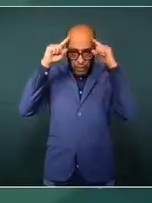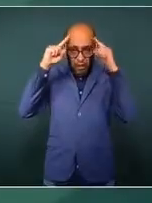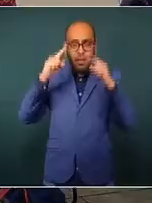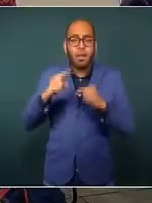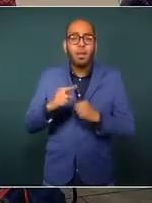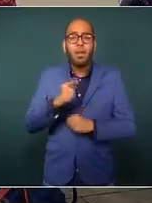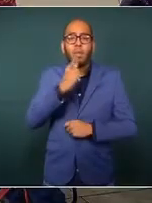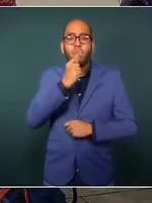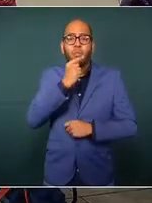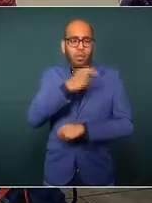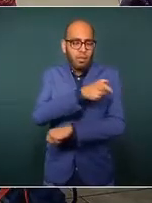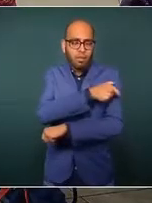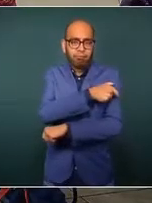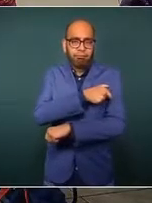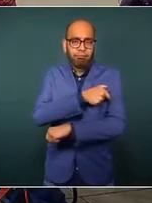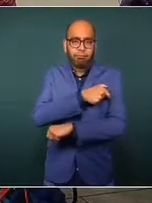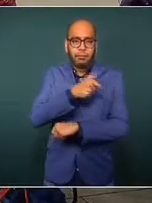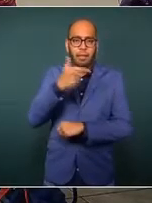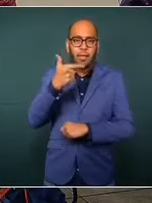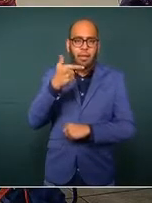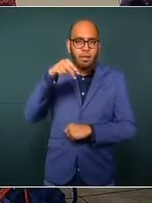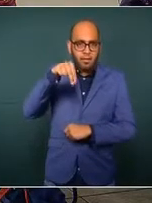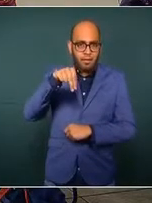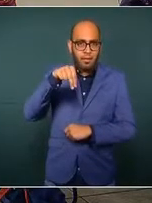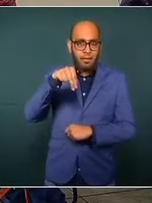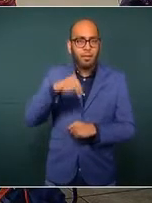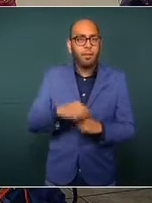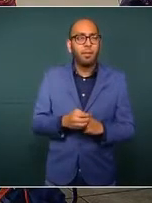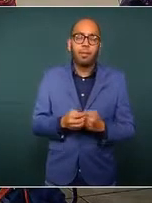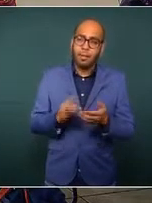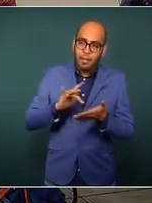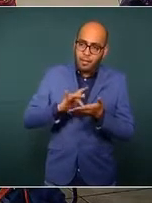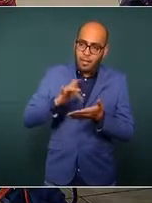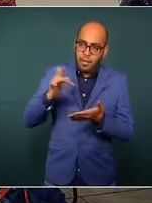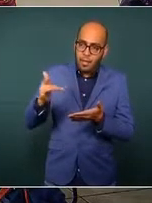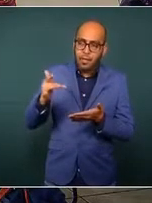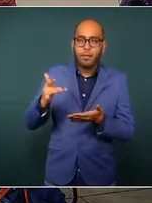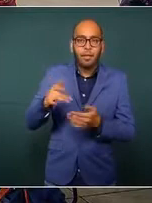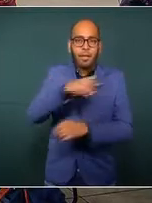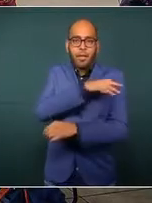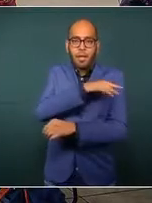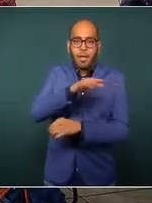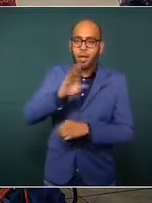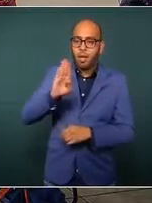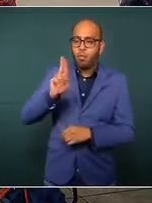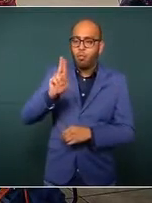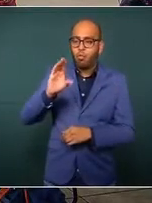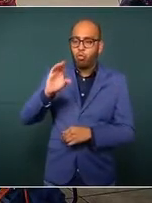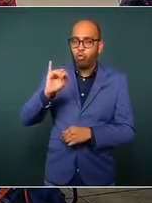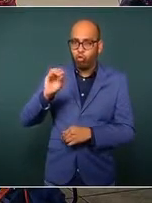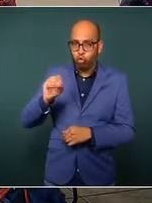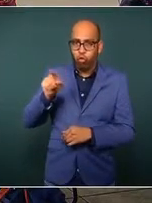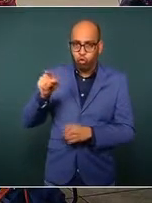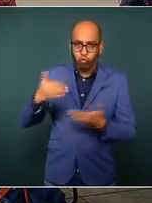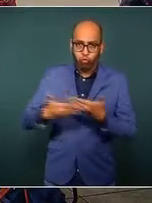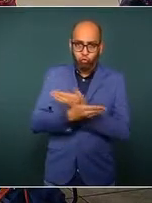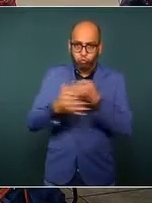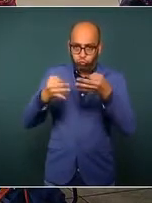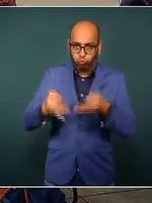además agradezco aquí la presencia de nuestro querido paisano, el general Bucio, michoacano